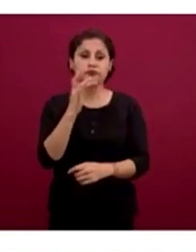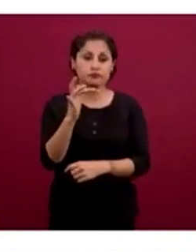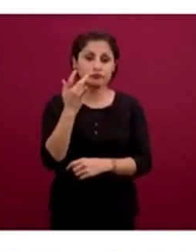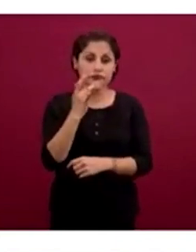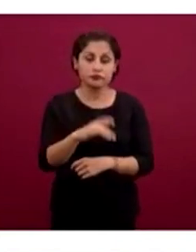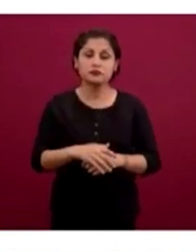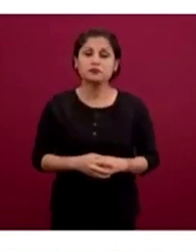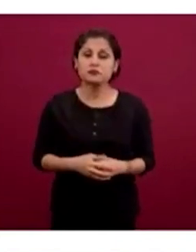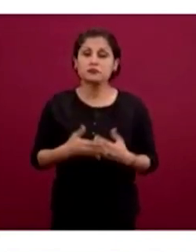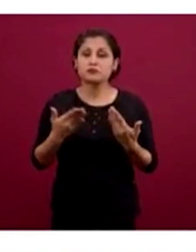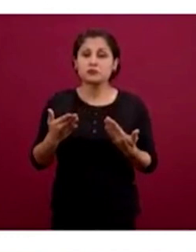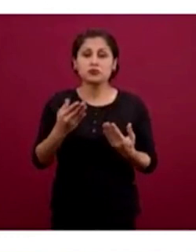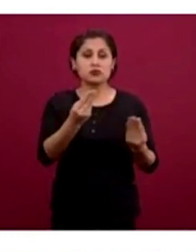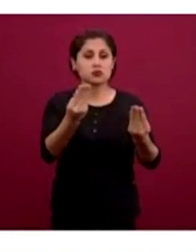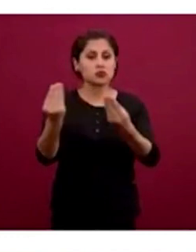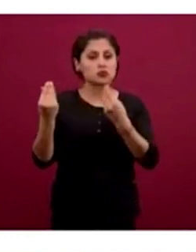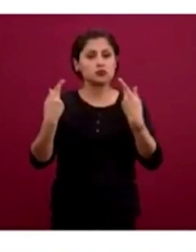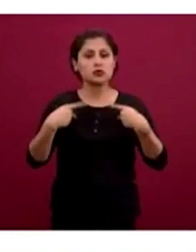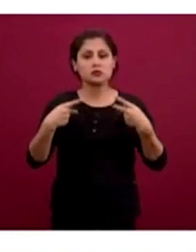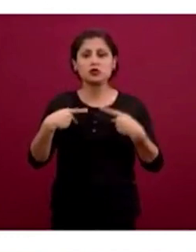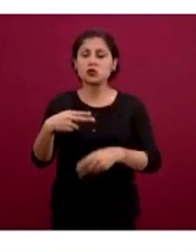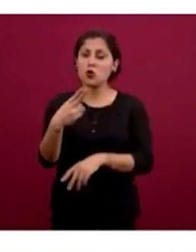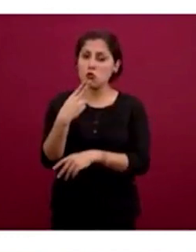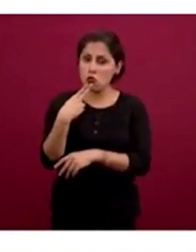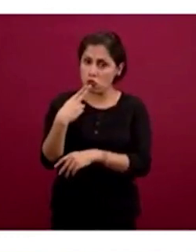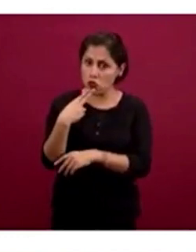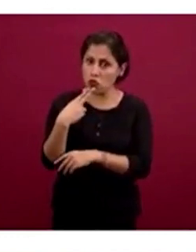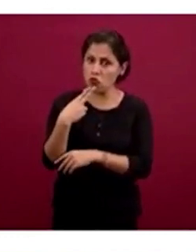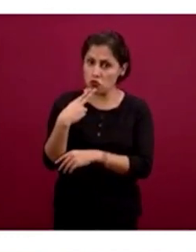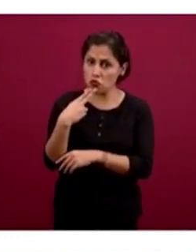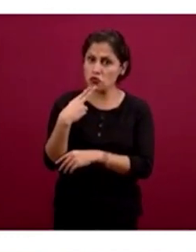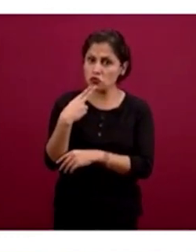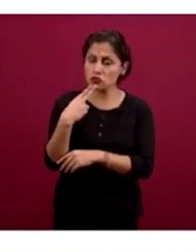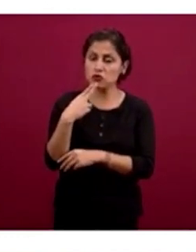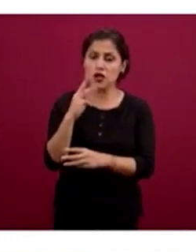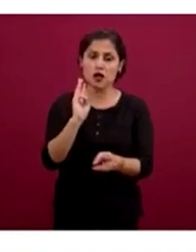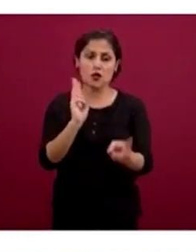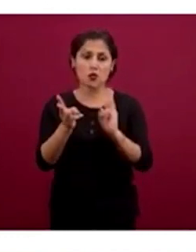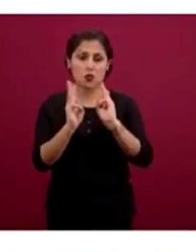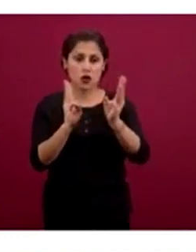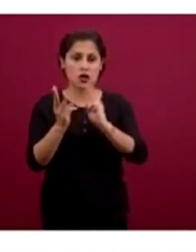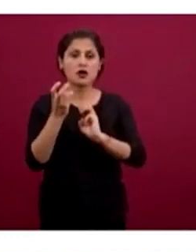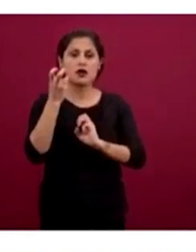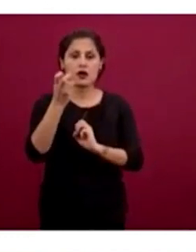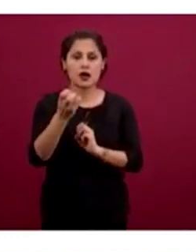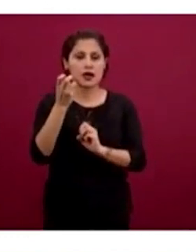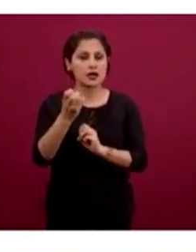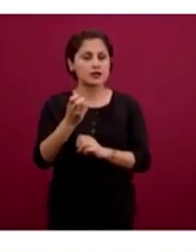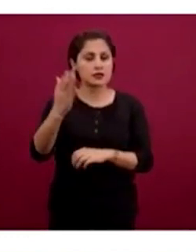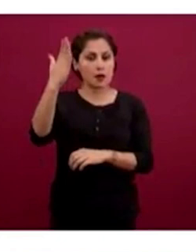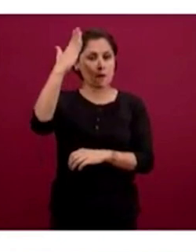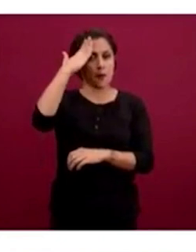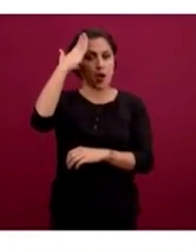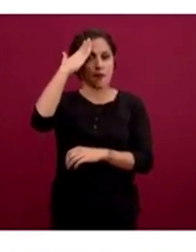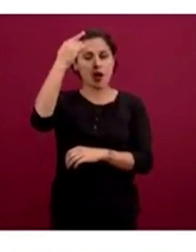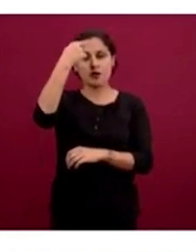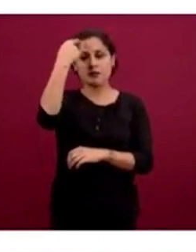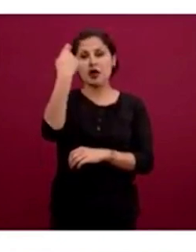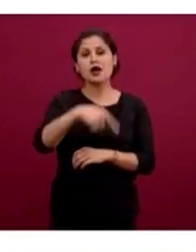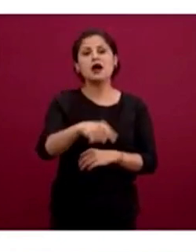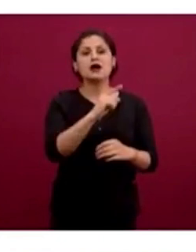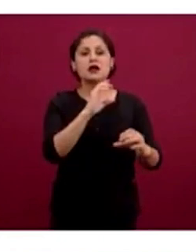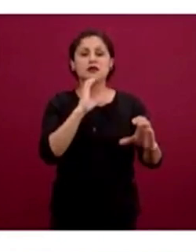población usuaria de WhatsApp, que es la principal red social que se usa para comunicar, de acuerdo a algunos